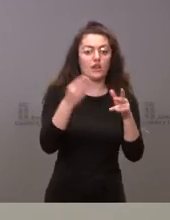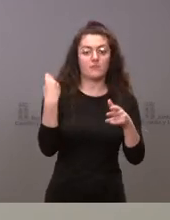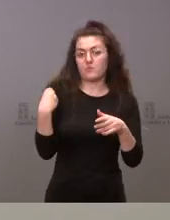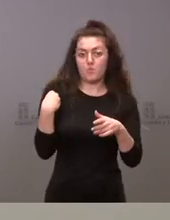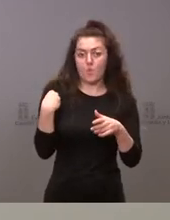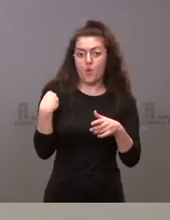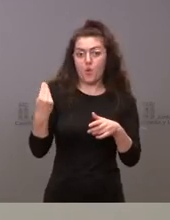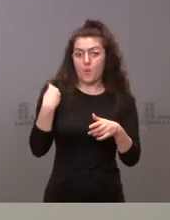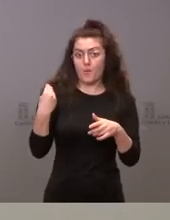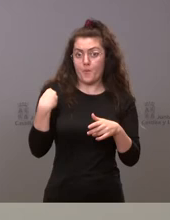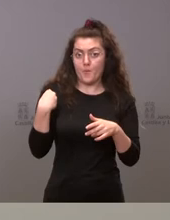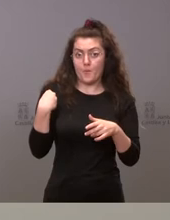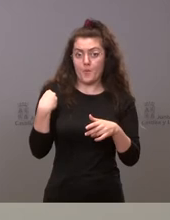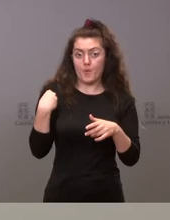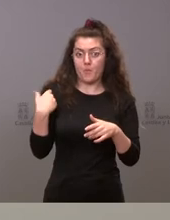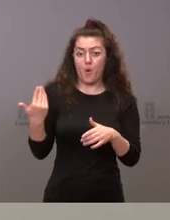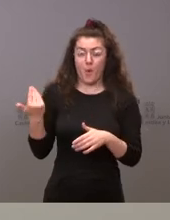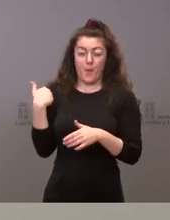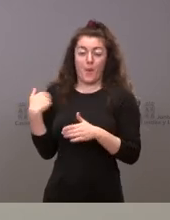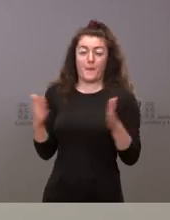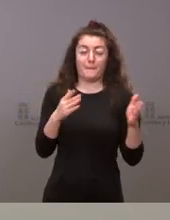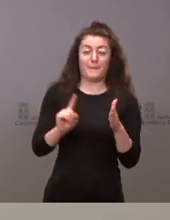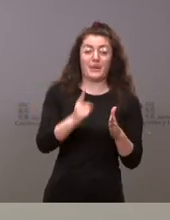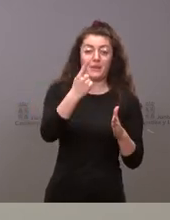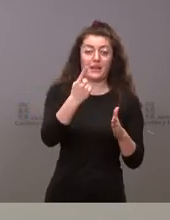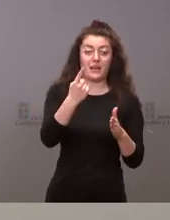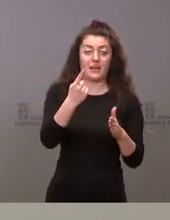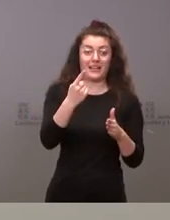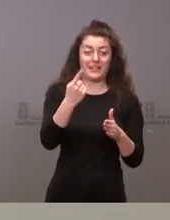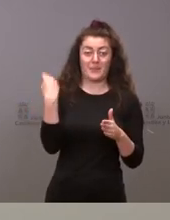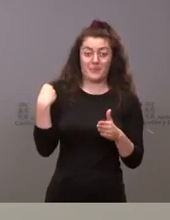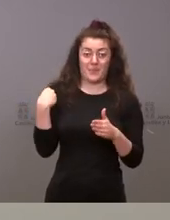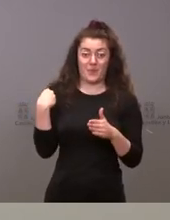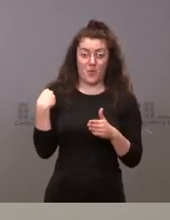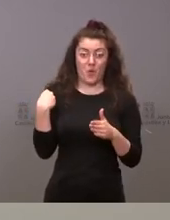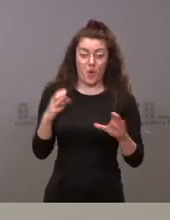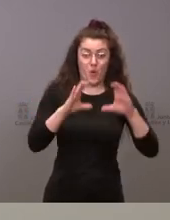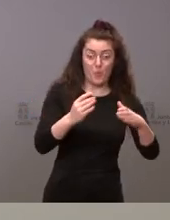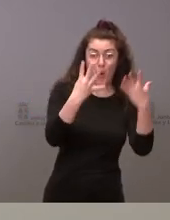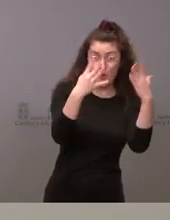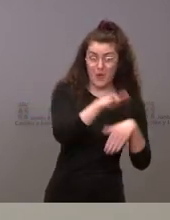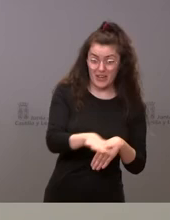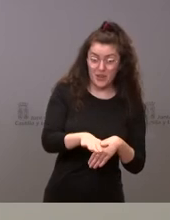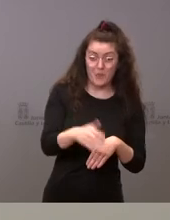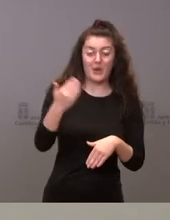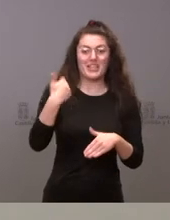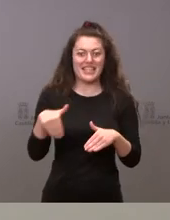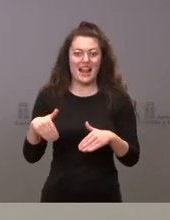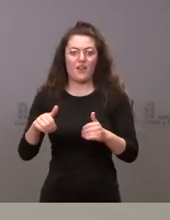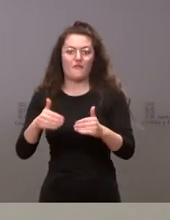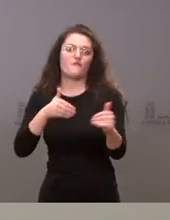tuvimos en aquella primera etapa son exclusivamente como usted dice los del tiemblo pero somos muy conscientes y tenemos que estar preparados para ellos que nos vendrán